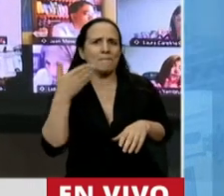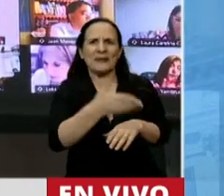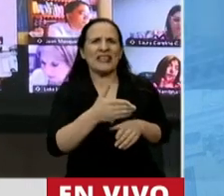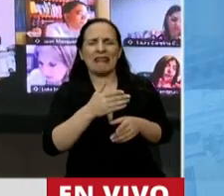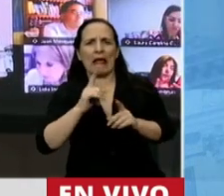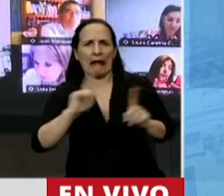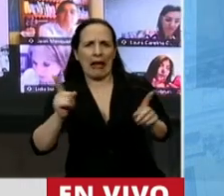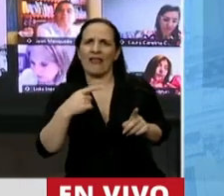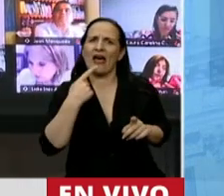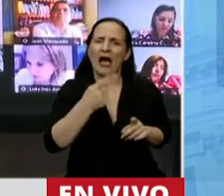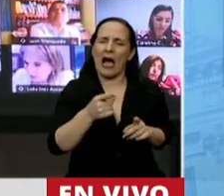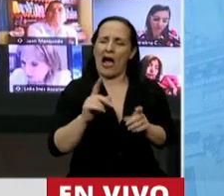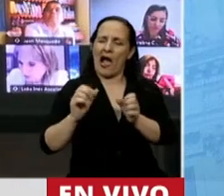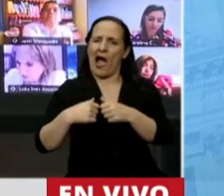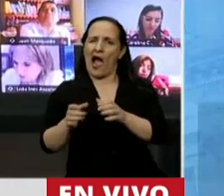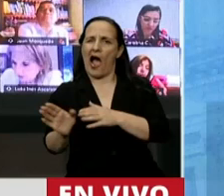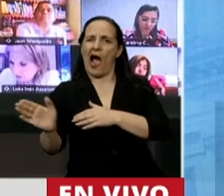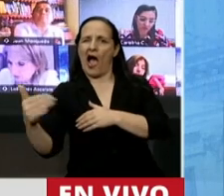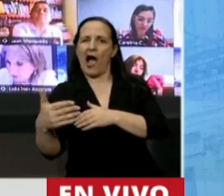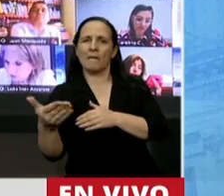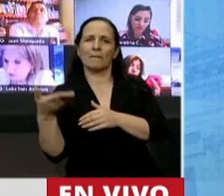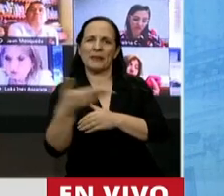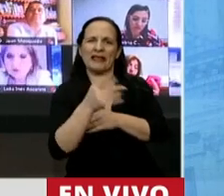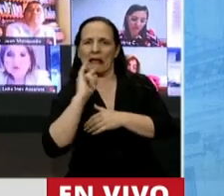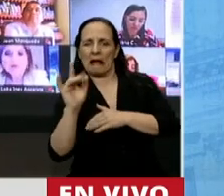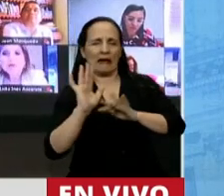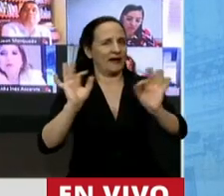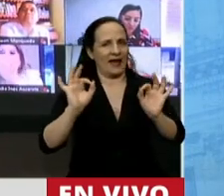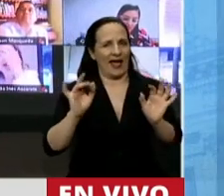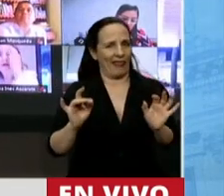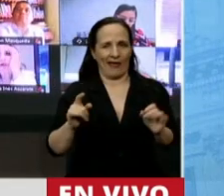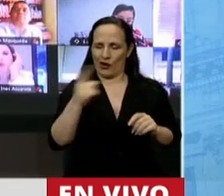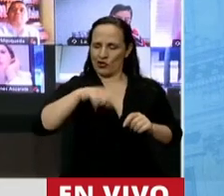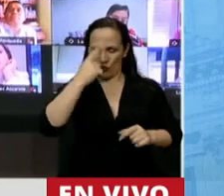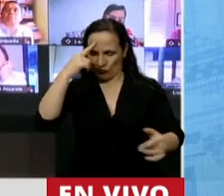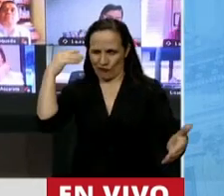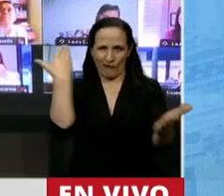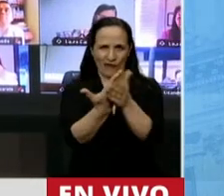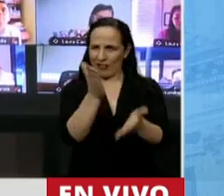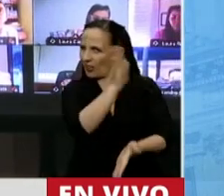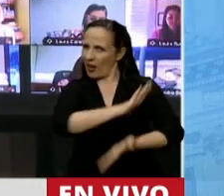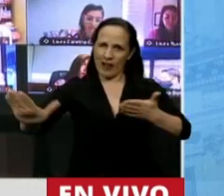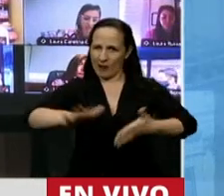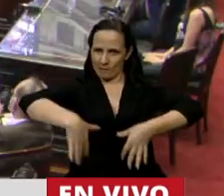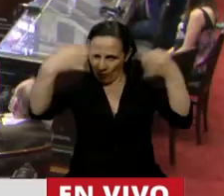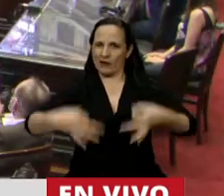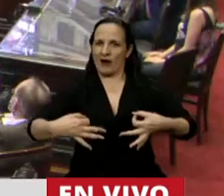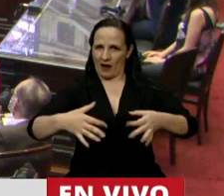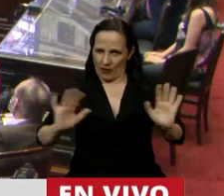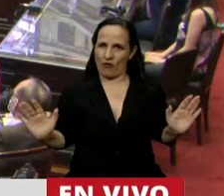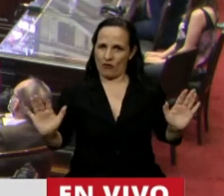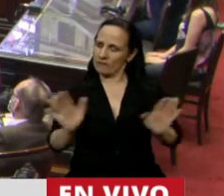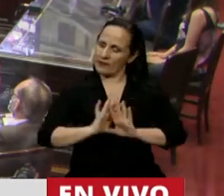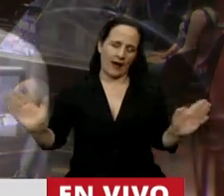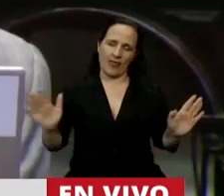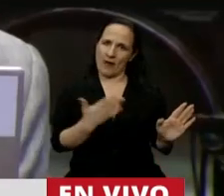apartamiento ni mandamos de escondida a nadie para que lo pida. Actuamos con franqueza y de frente. Nada más,